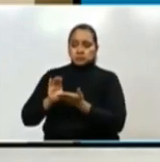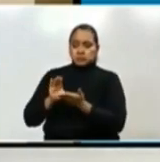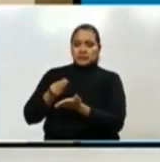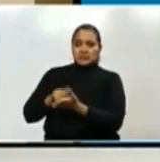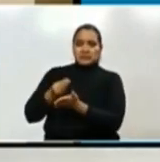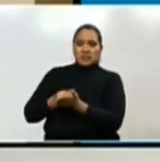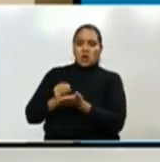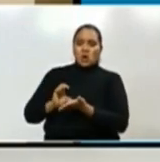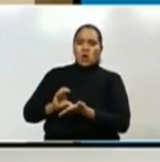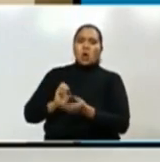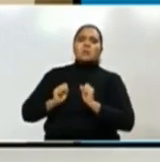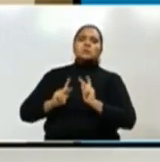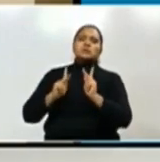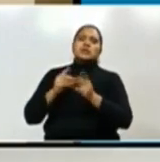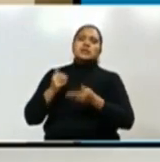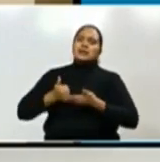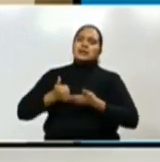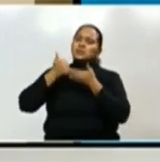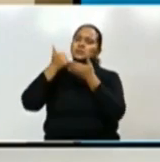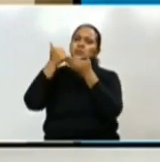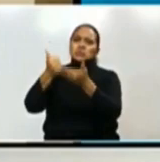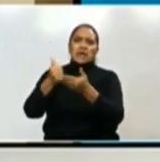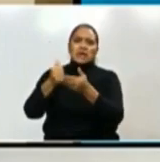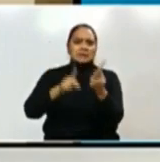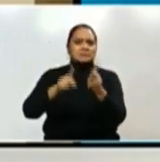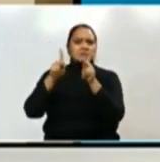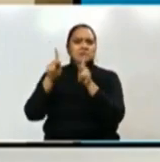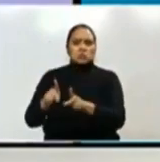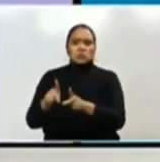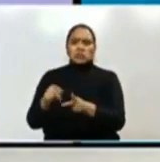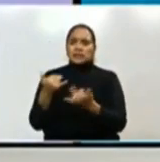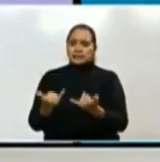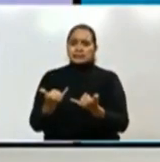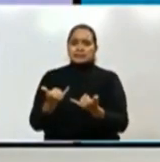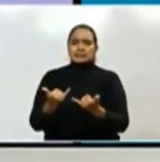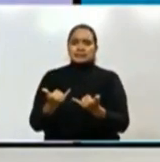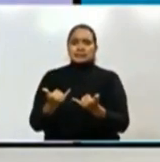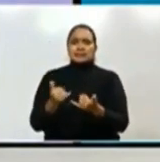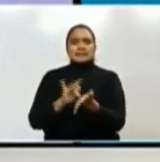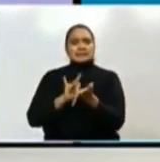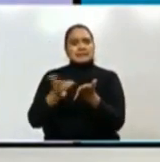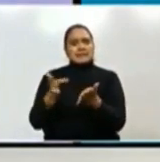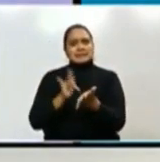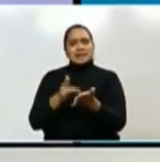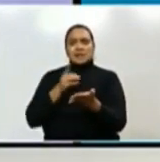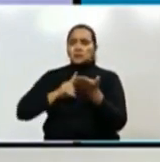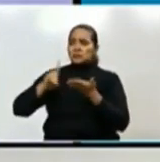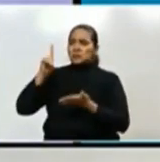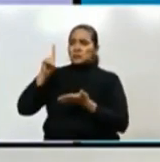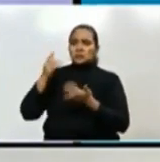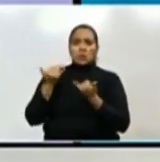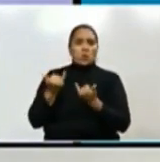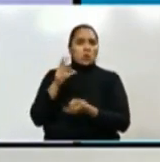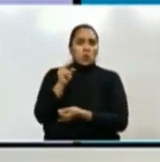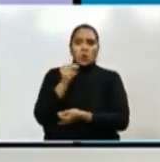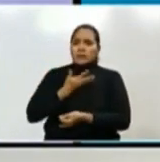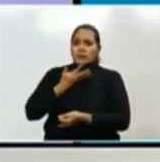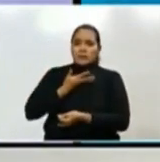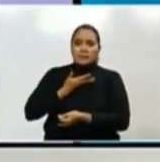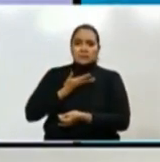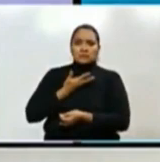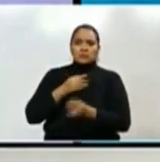oportunidad de dar respuesta a esa situación que se está presentando. Gracias a Dios todavía no tenemos casos